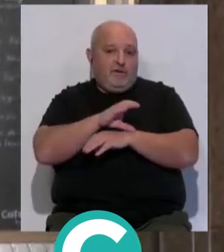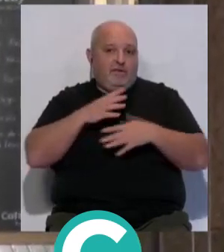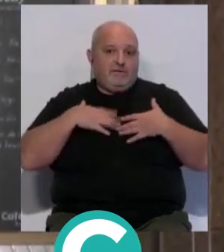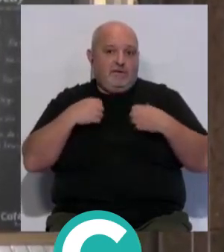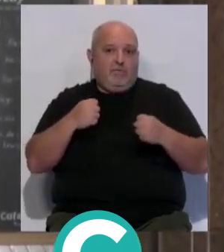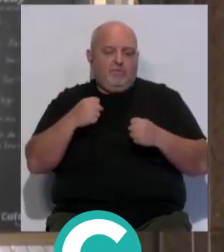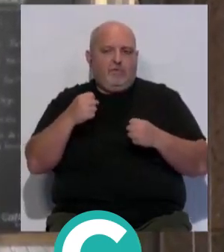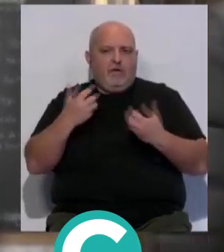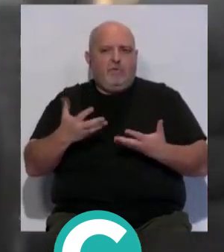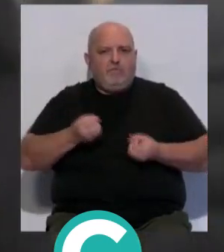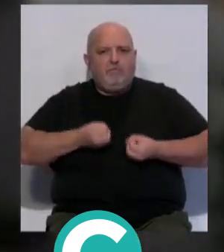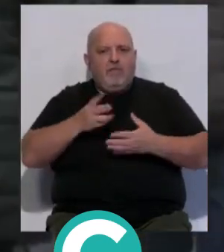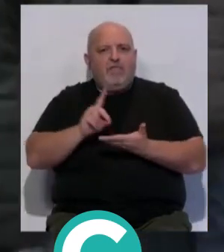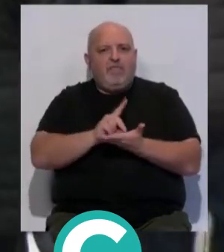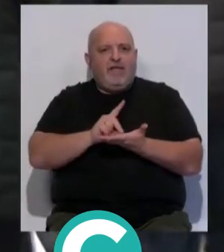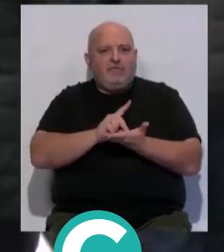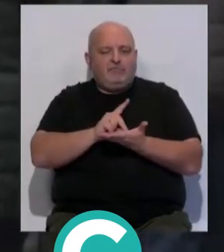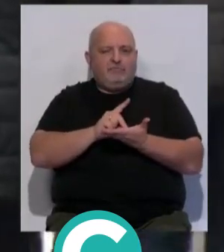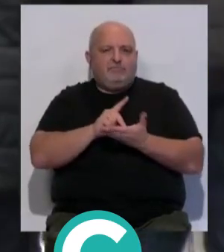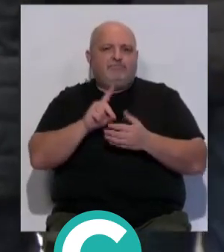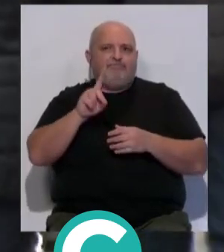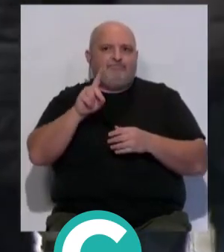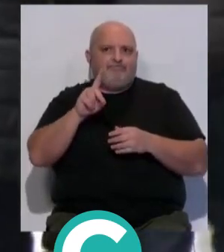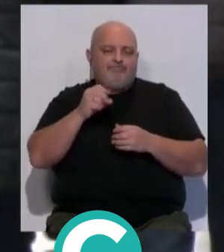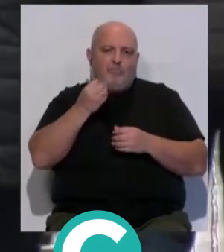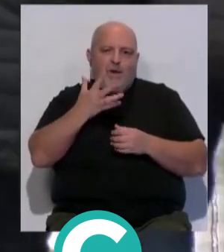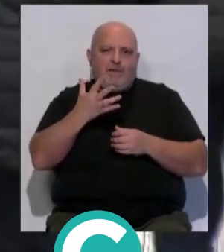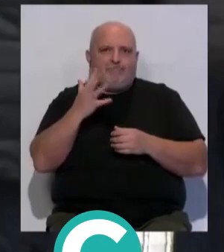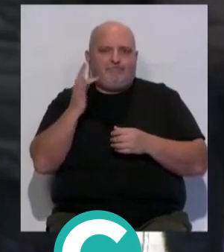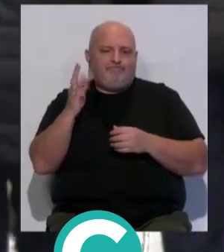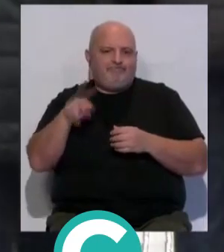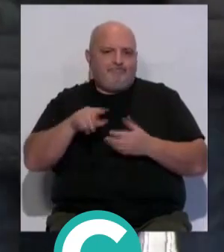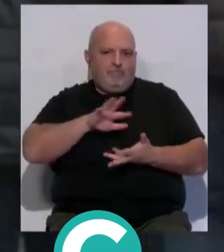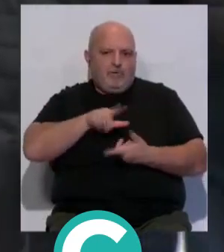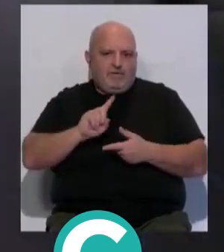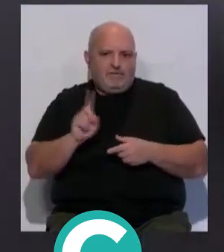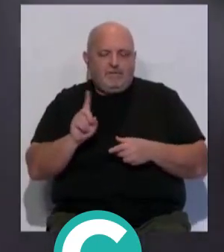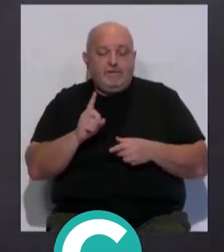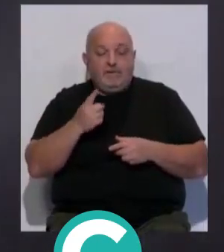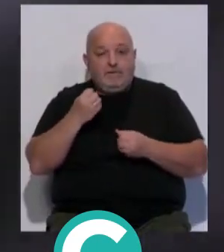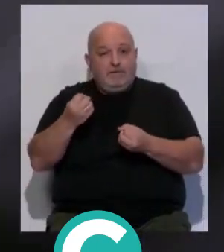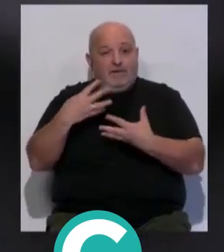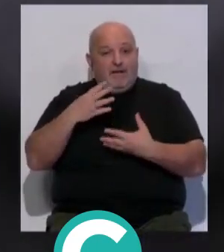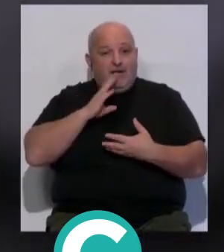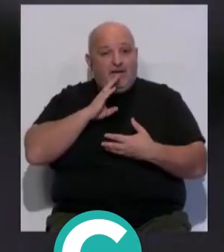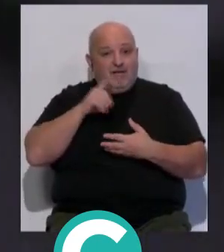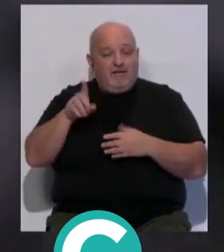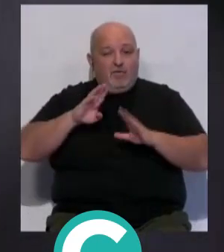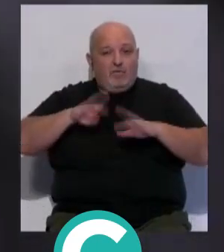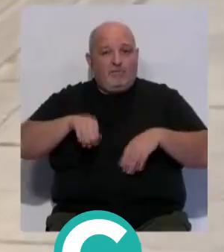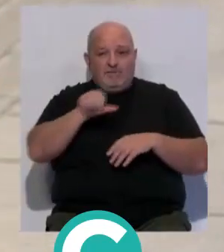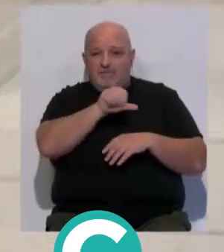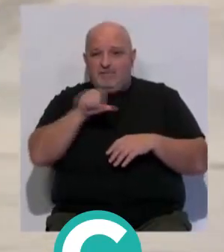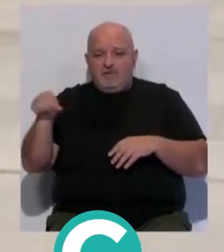Salud y Consumo ha actualizado las cifras y no precisamente con buenas noticias. Según la información oficial, en las últimas